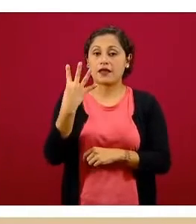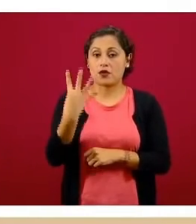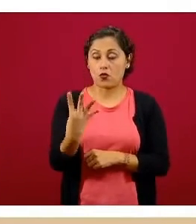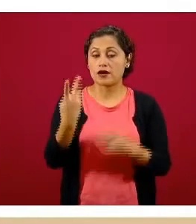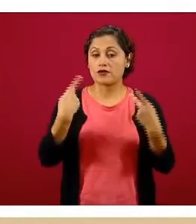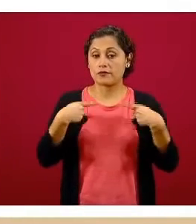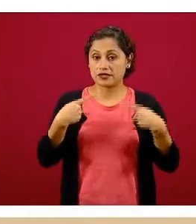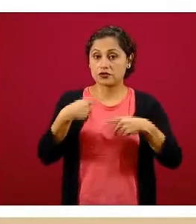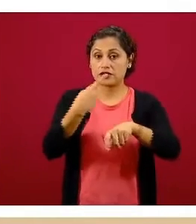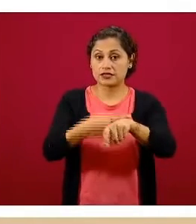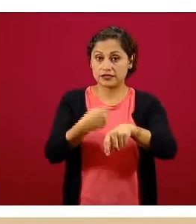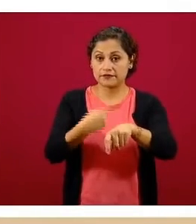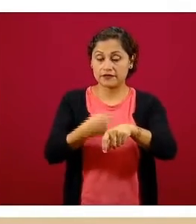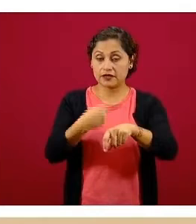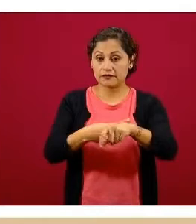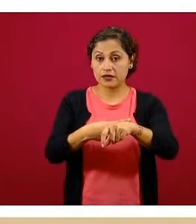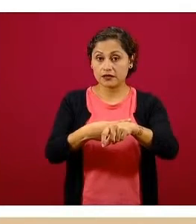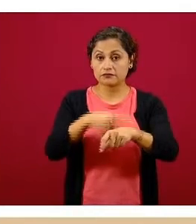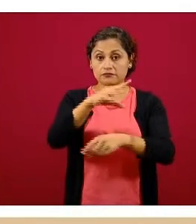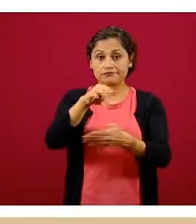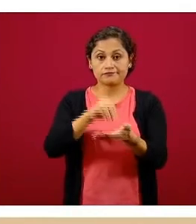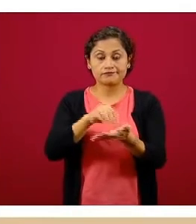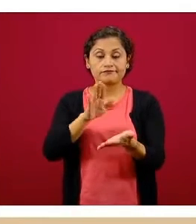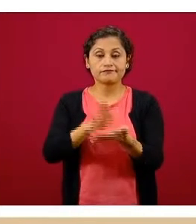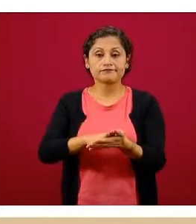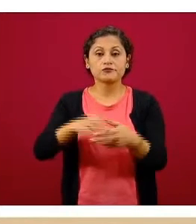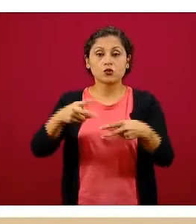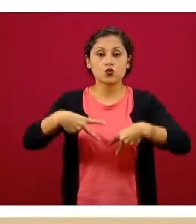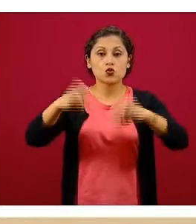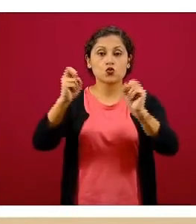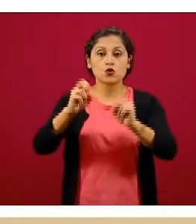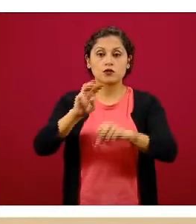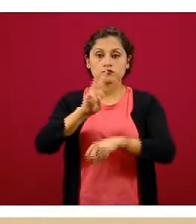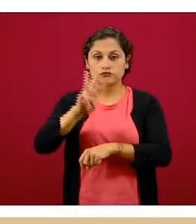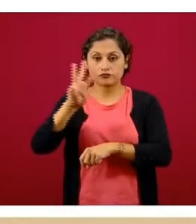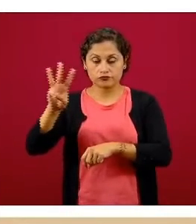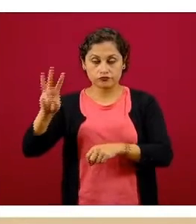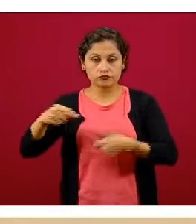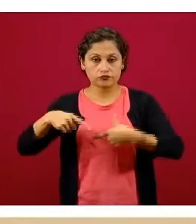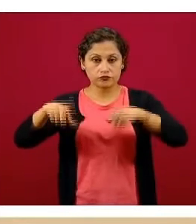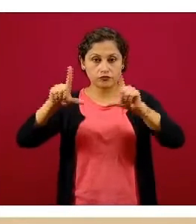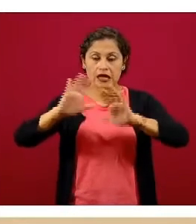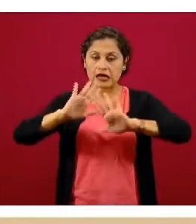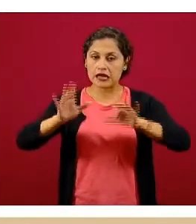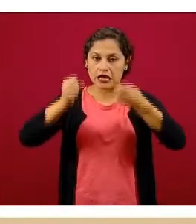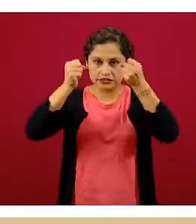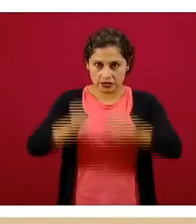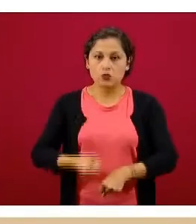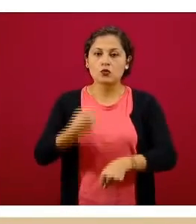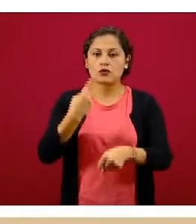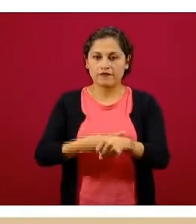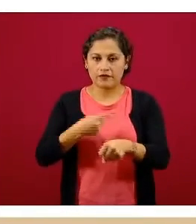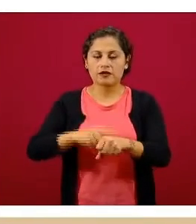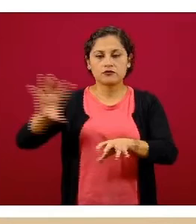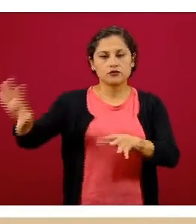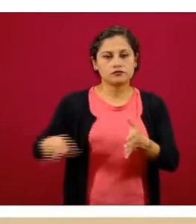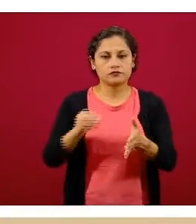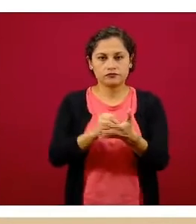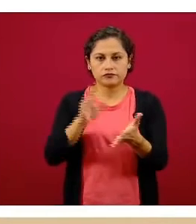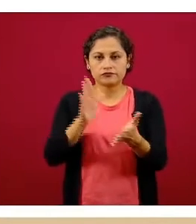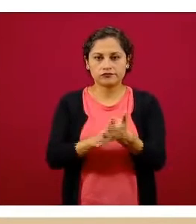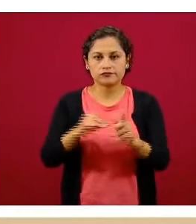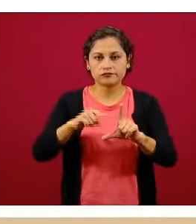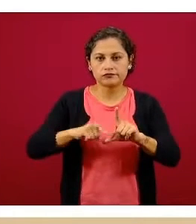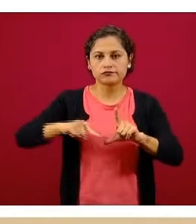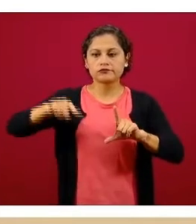fueron captados en plataforma ya con un resultado confirmatorio y que se suman a nuestra carga